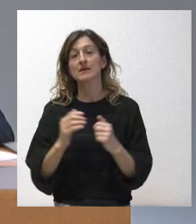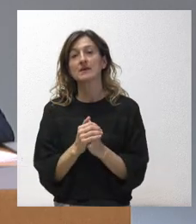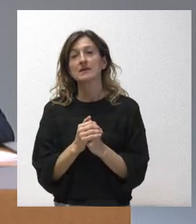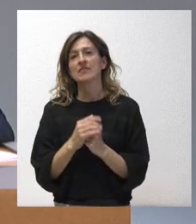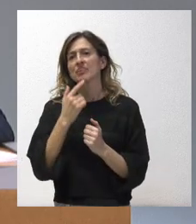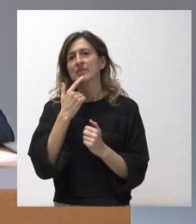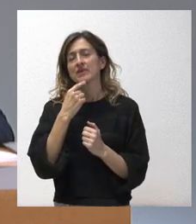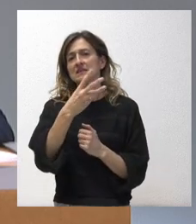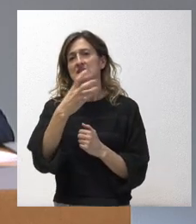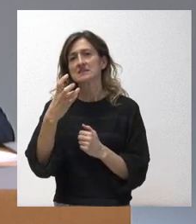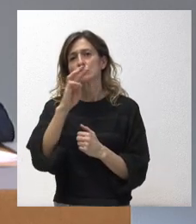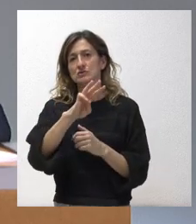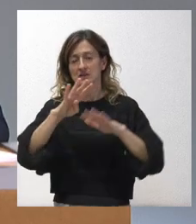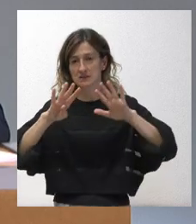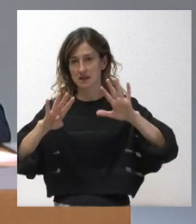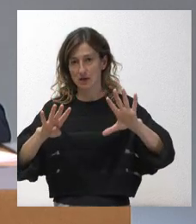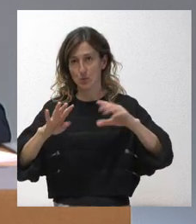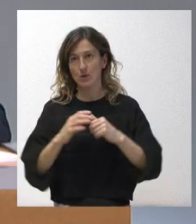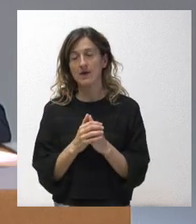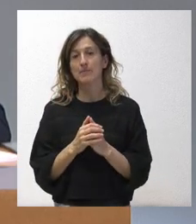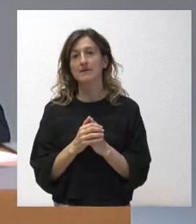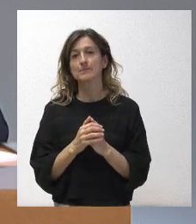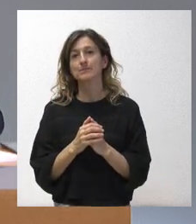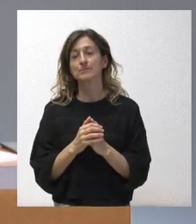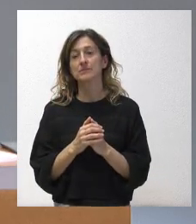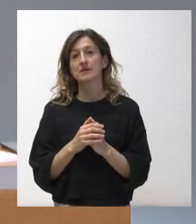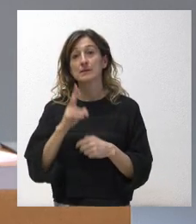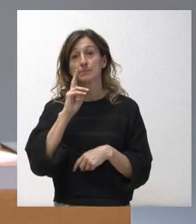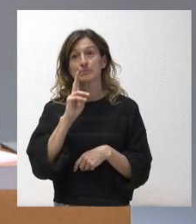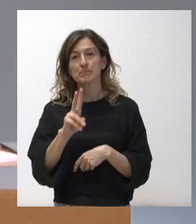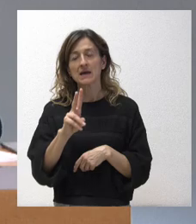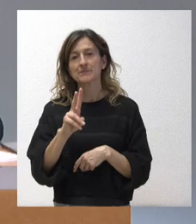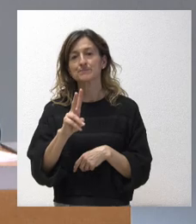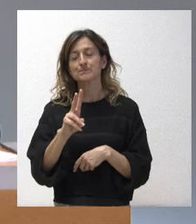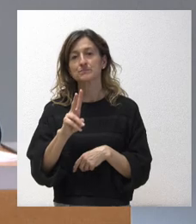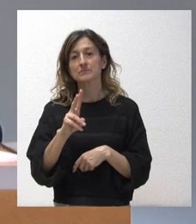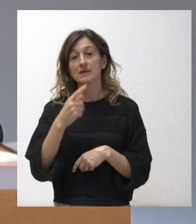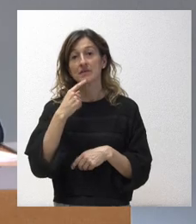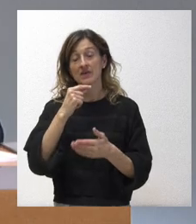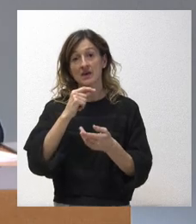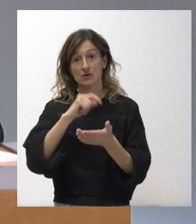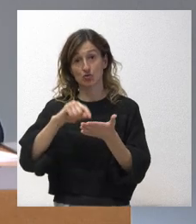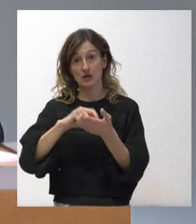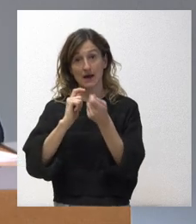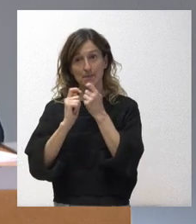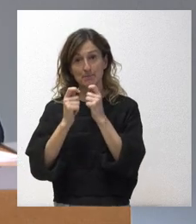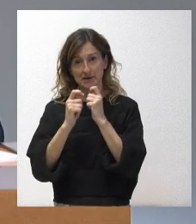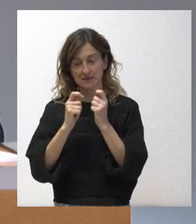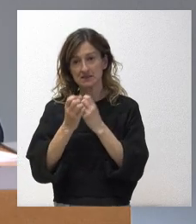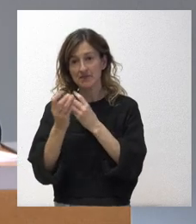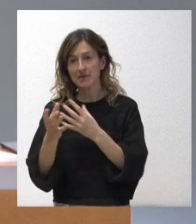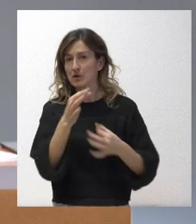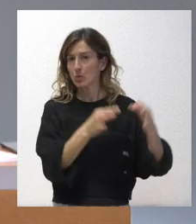en 339 y, por lo que hemos podido ver, ellos lo trasladan en la nota de prensa, pero no así en el juicio, si no me equivoco.